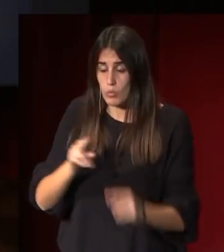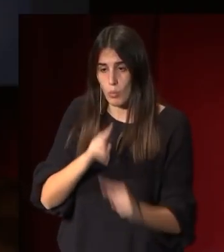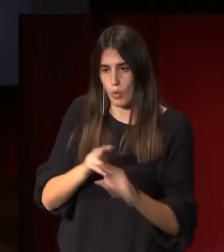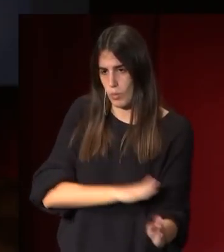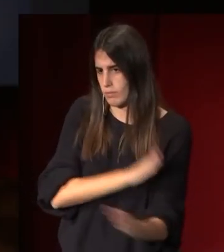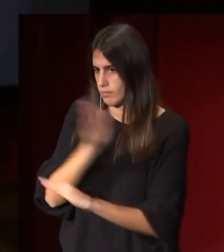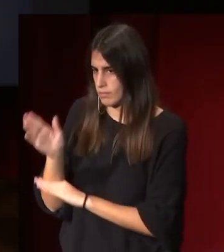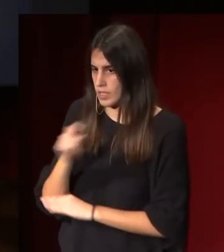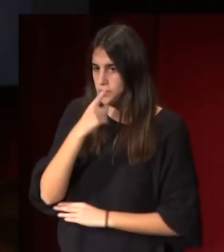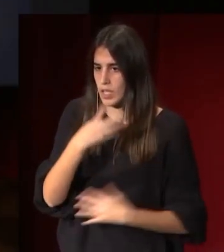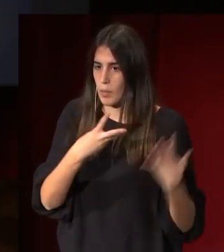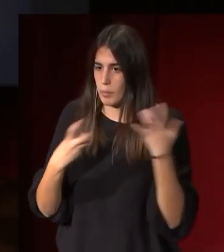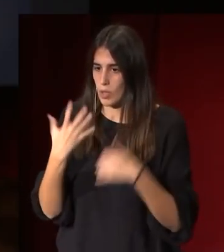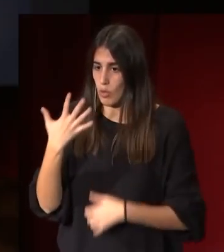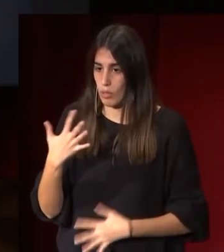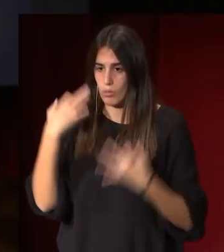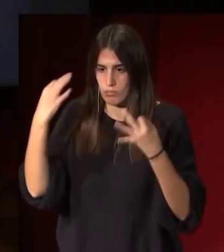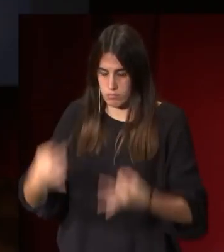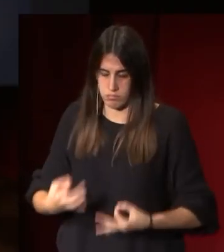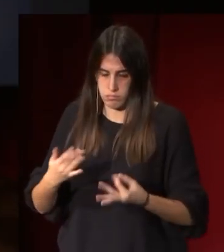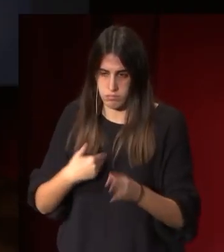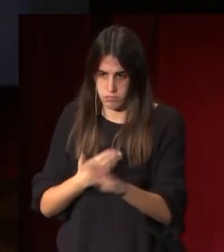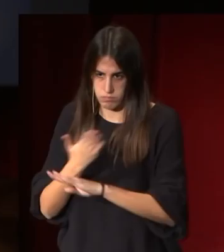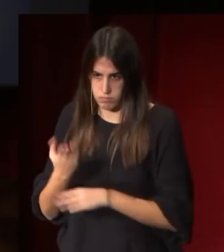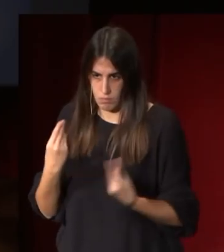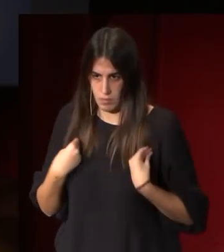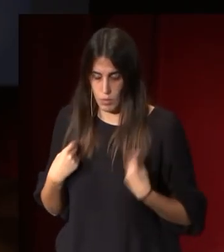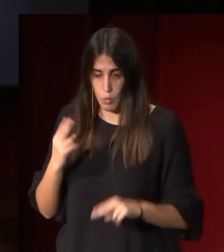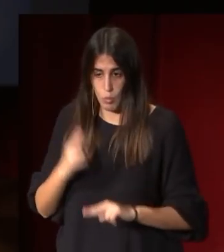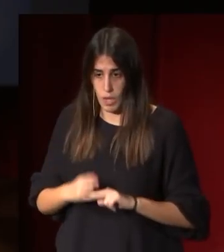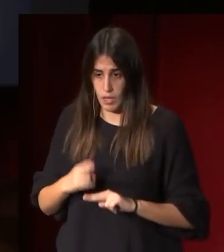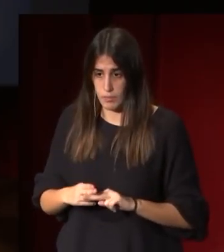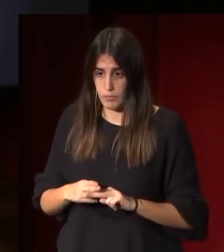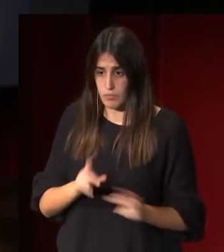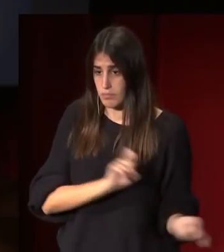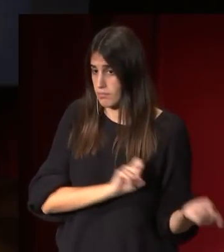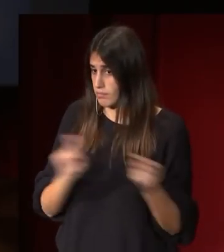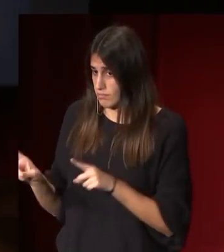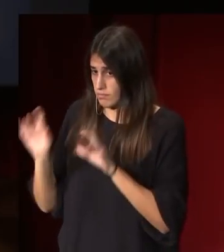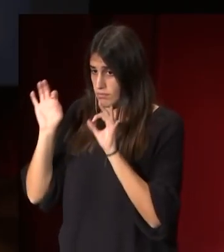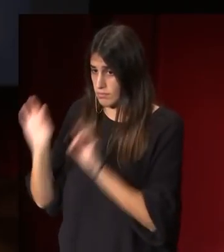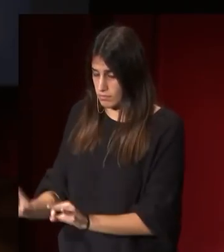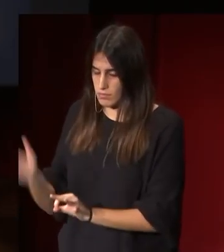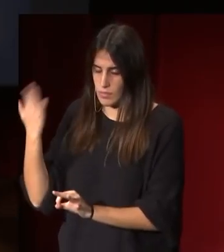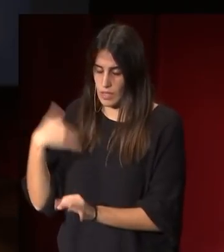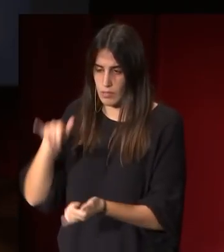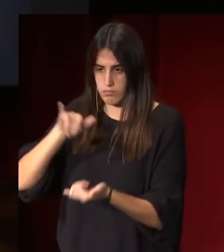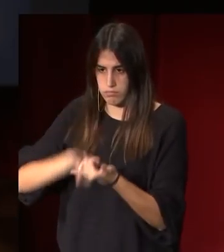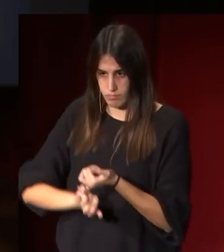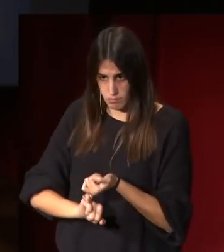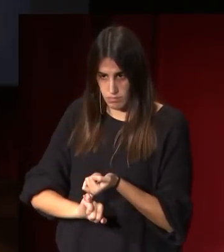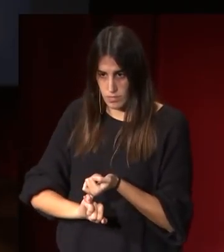De manera que, en 1805, le encontramos ya viviendo en Roma, a donde se ha trasladado ya con su esposa